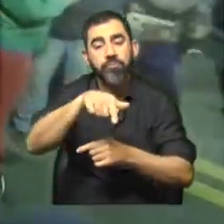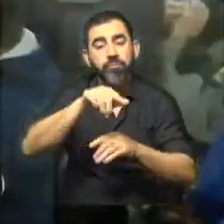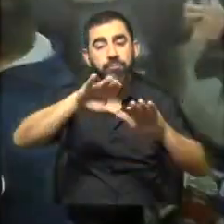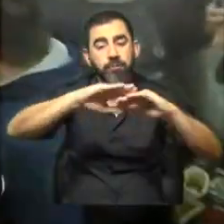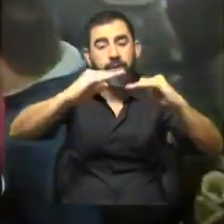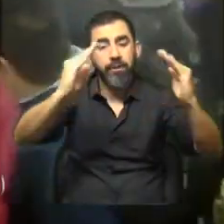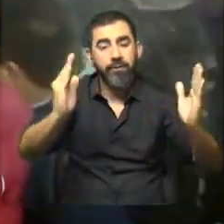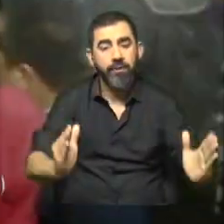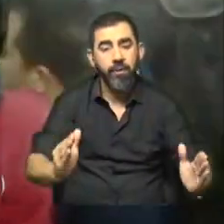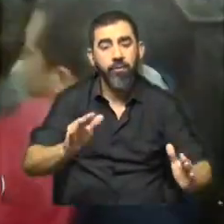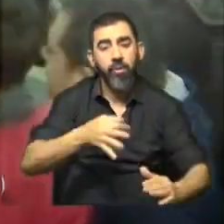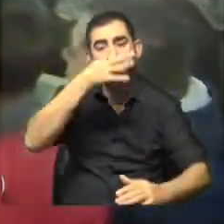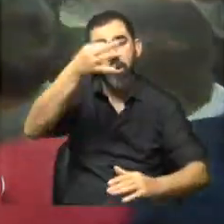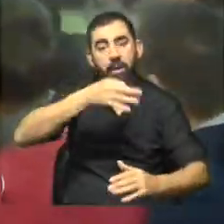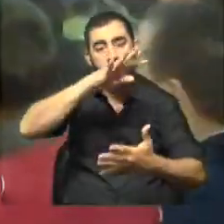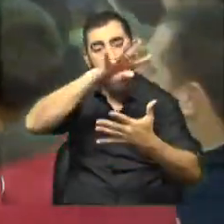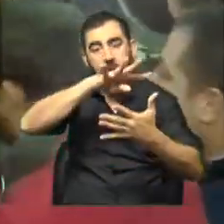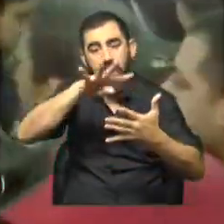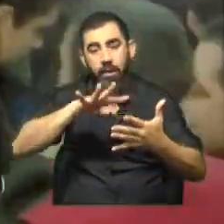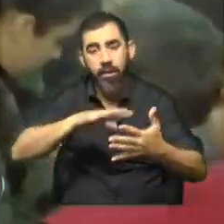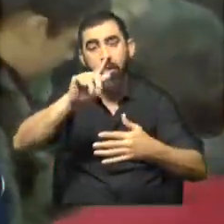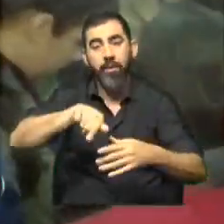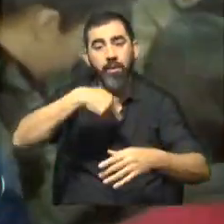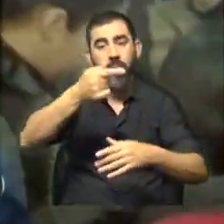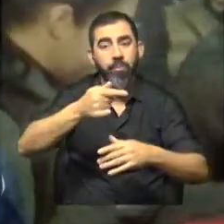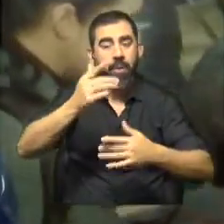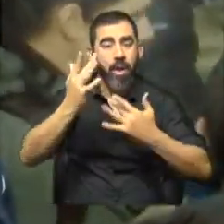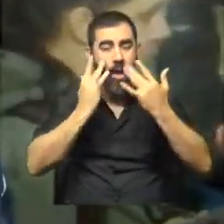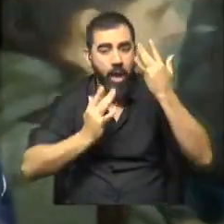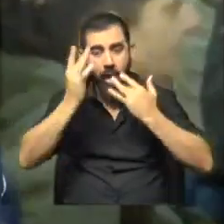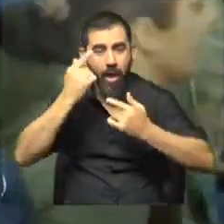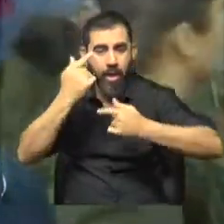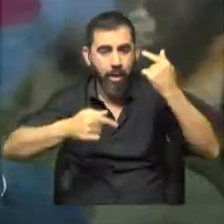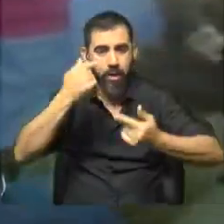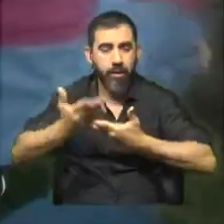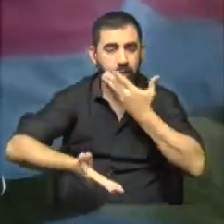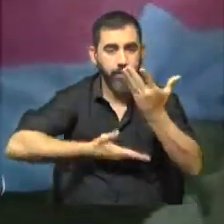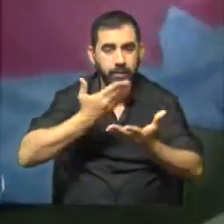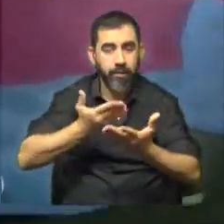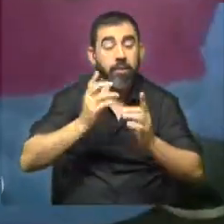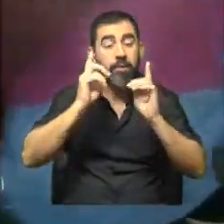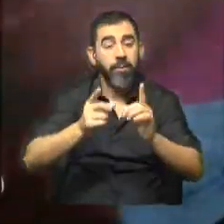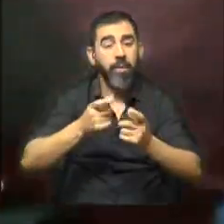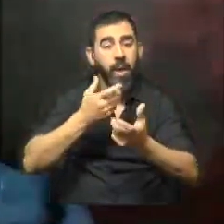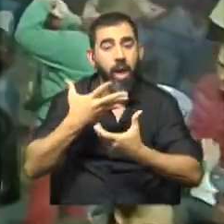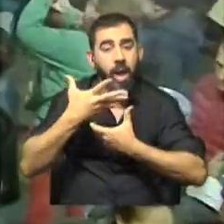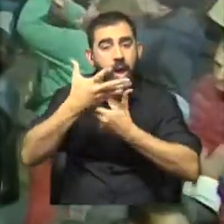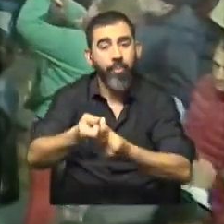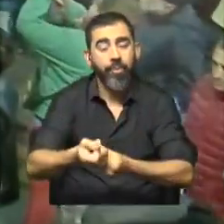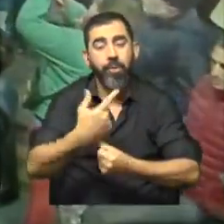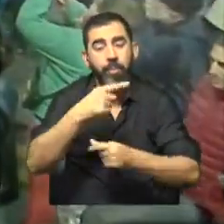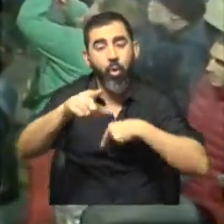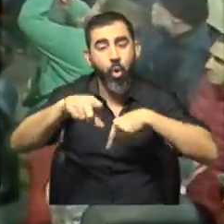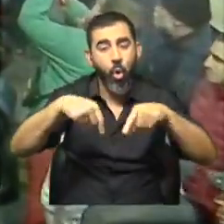escenario donde se leerá la proclama de este año y posteriormente habrá espectáculos artísticos de cierre. La comuna también contribuye en otros rubros como la